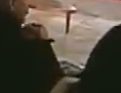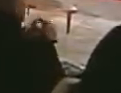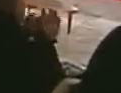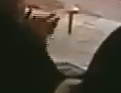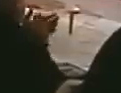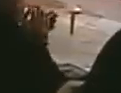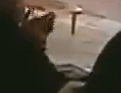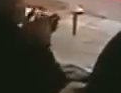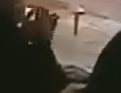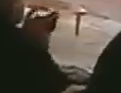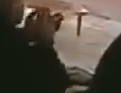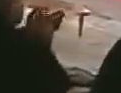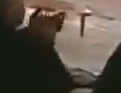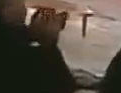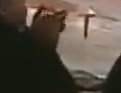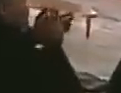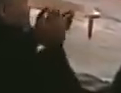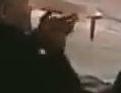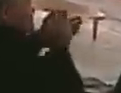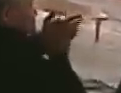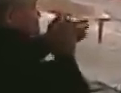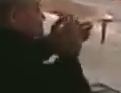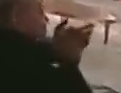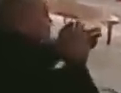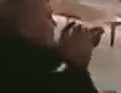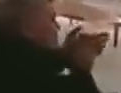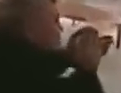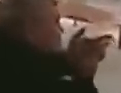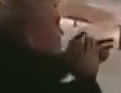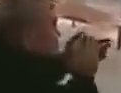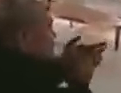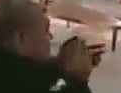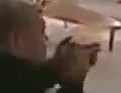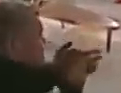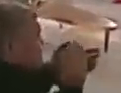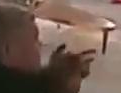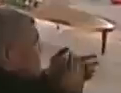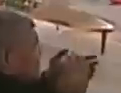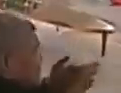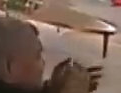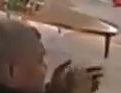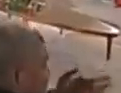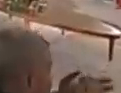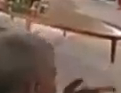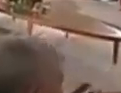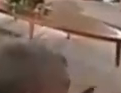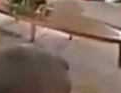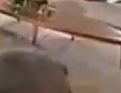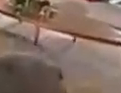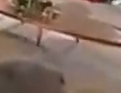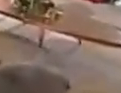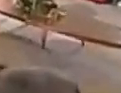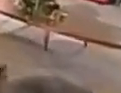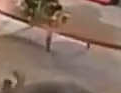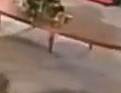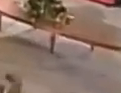Bueno, buenas noches Venezuela, aquí en el pico de los picos,